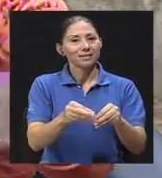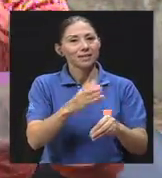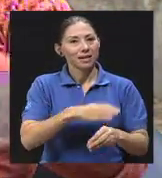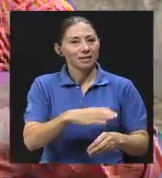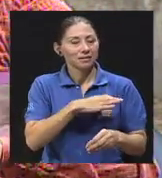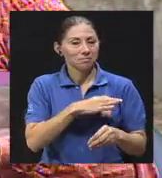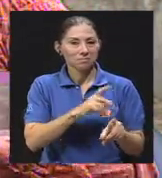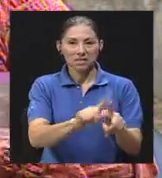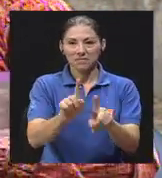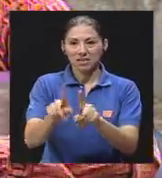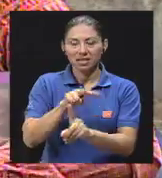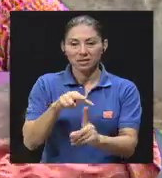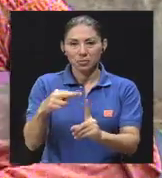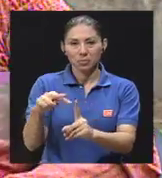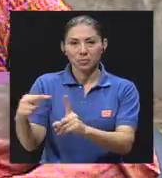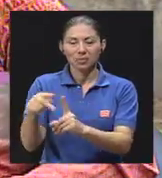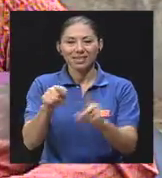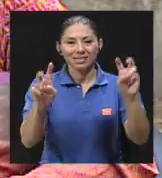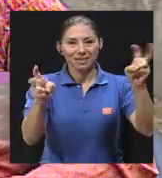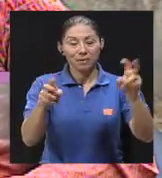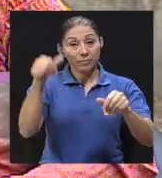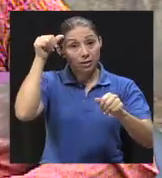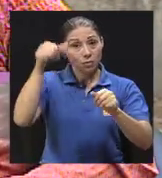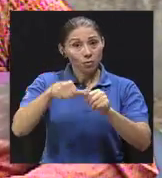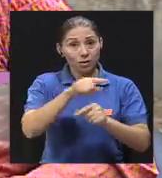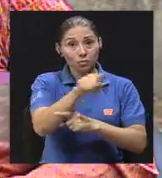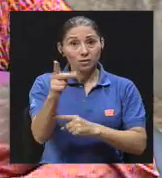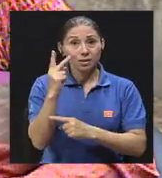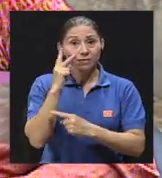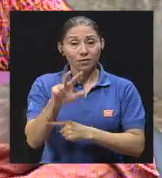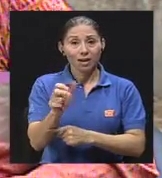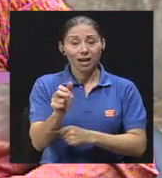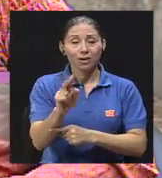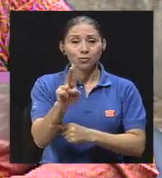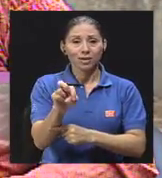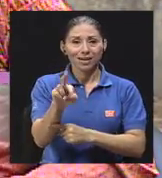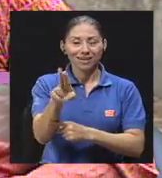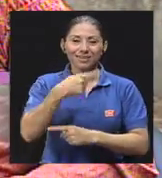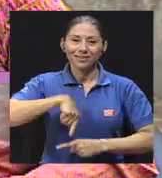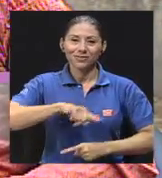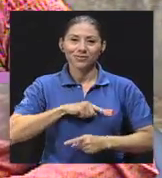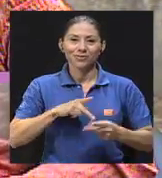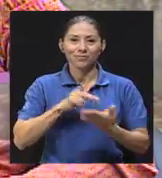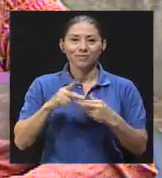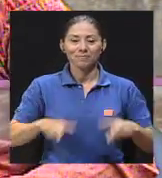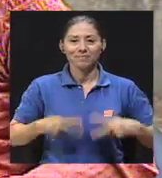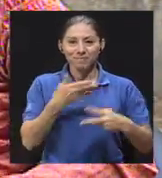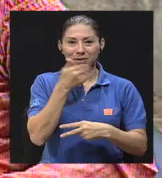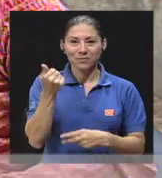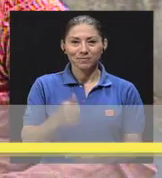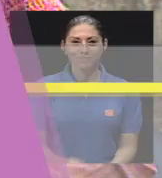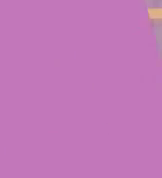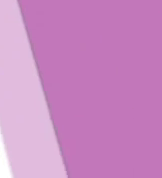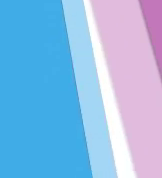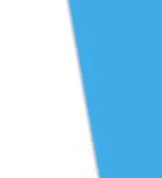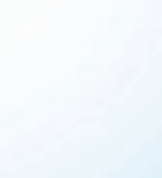aspectos de otras aristas que se enmarcan en este tema. Recuerde que ustedes están en sintonía de su canal UCR, somos Vivir Mejor.